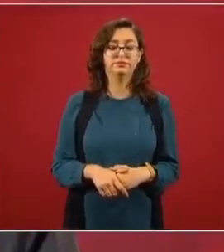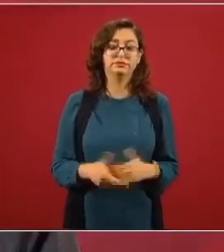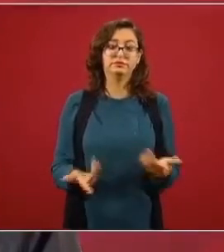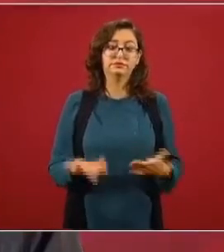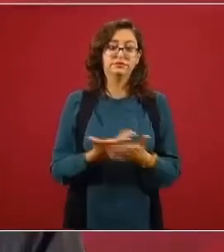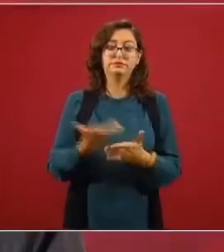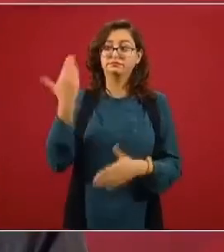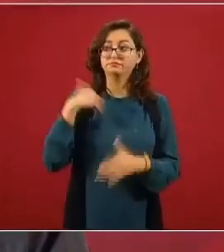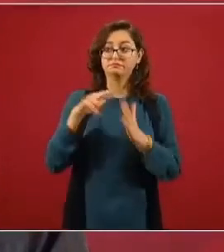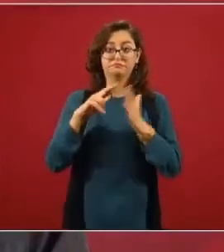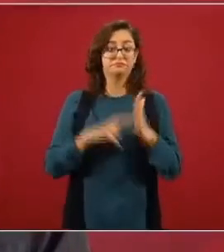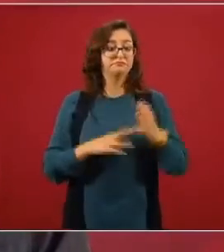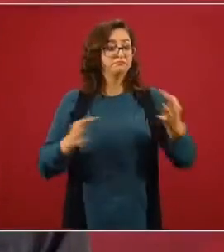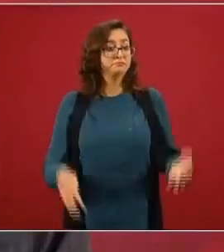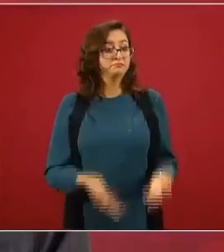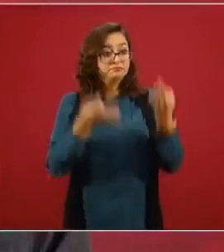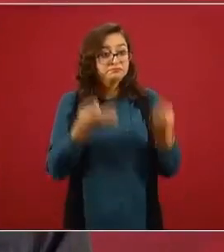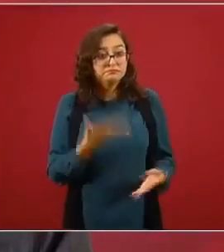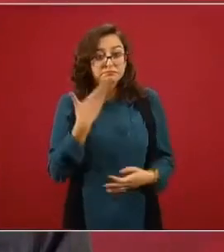adecuadas, correctas.